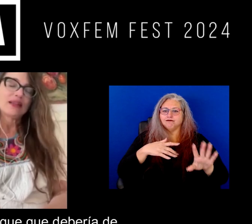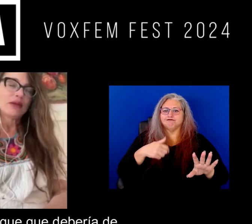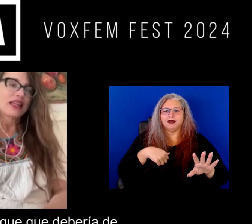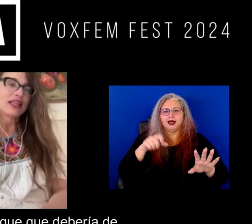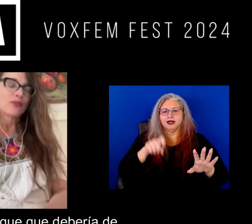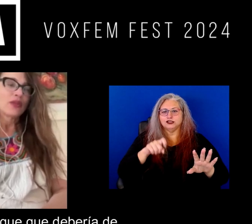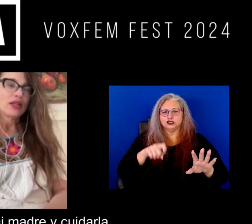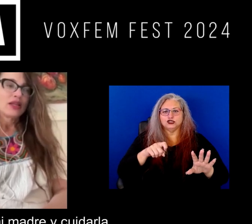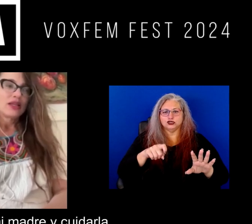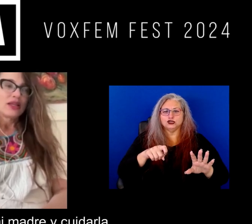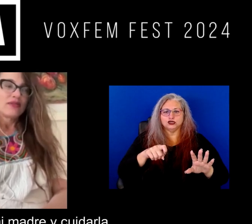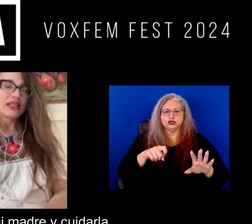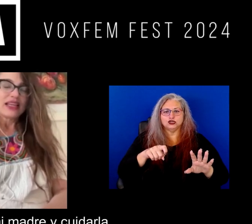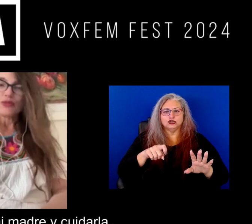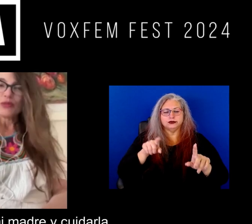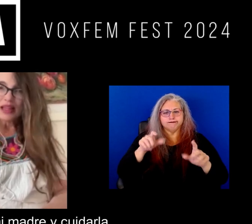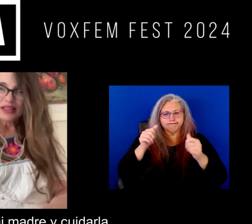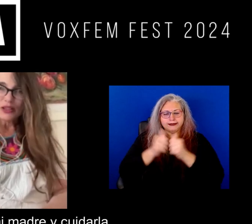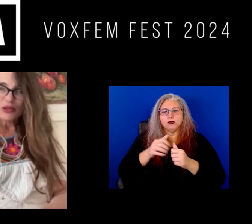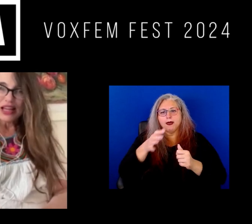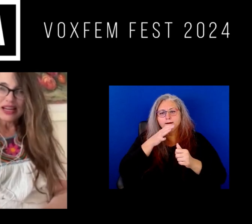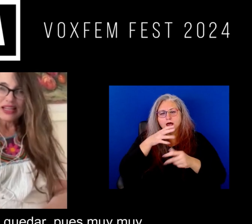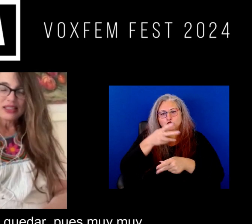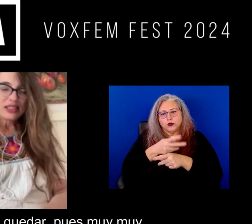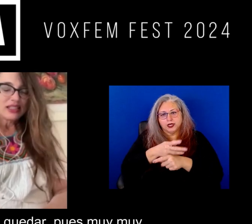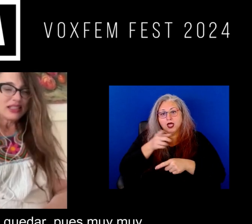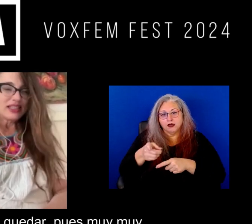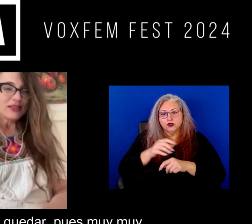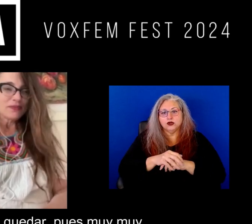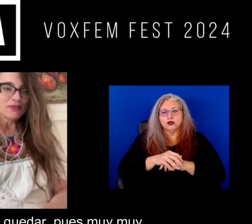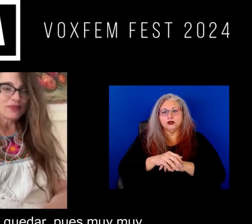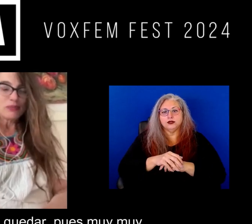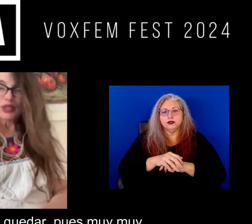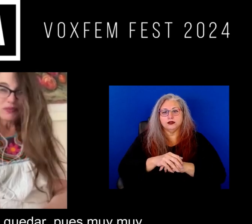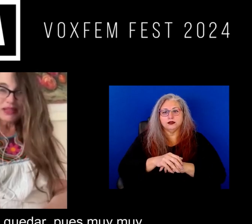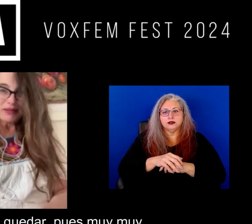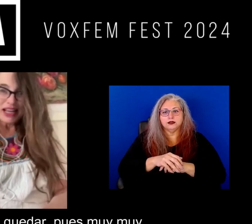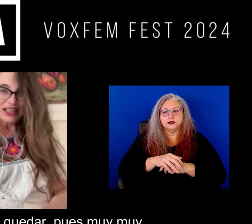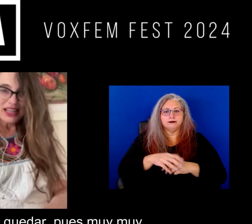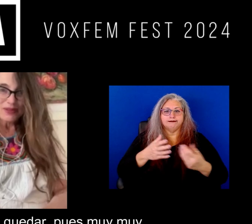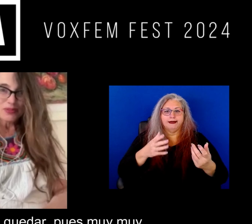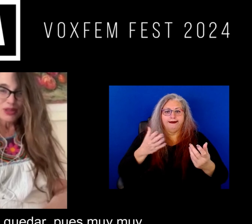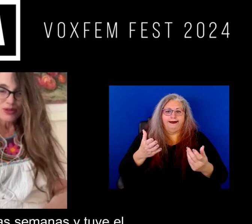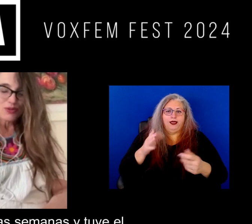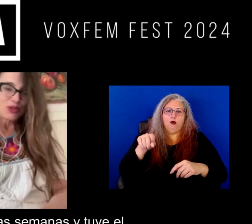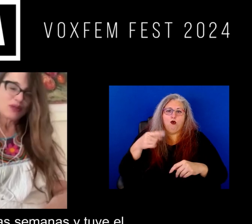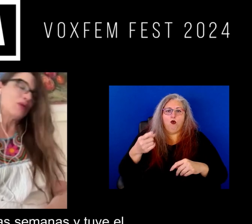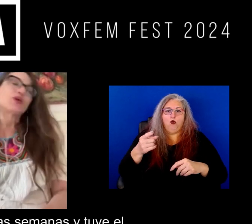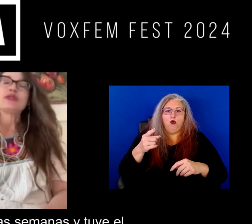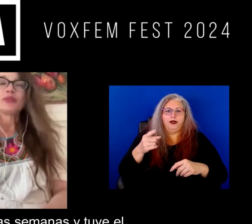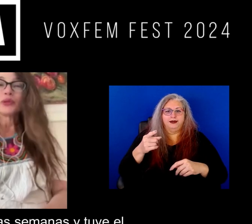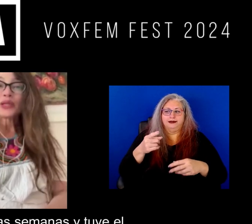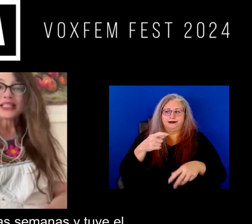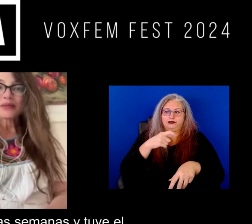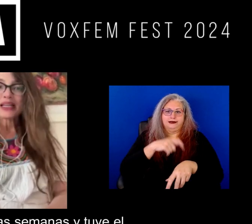que debía de estar con mi madre y cuidarla y porque le iban a quedar pues muy